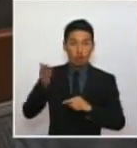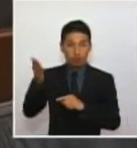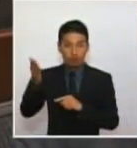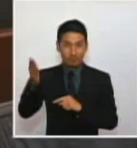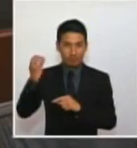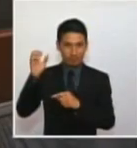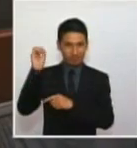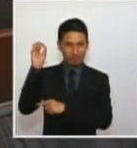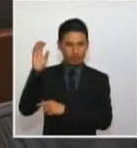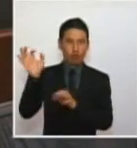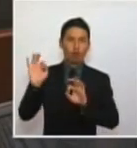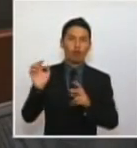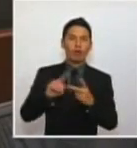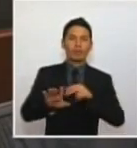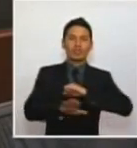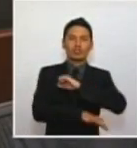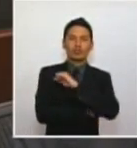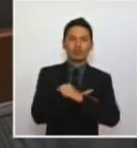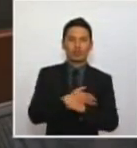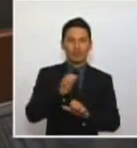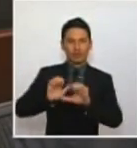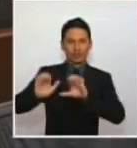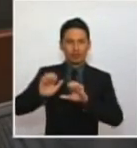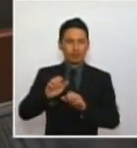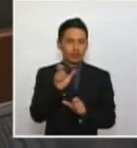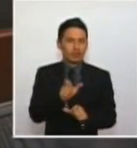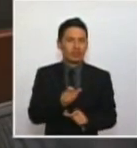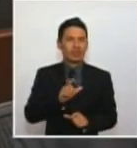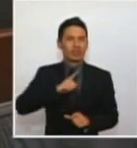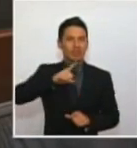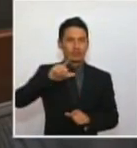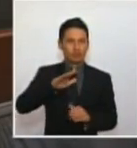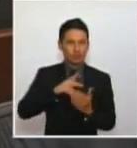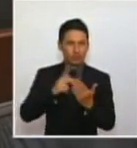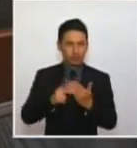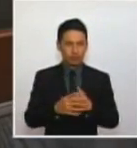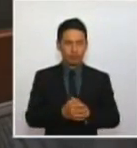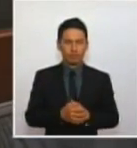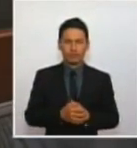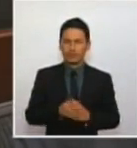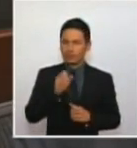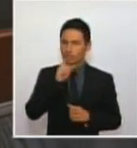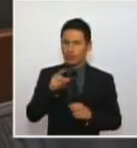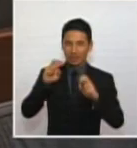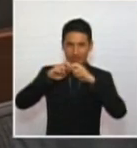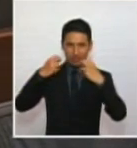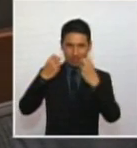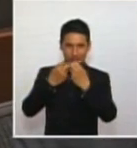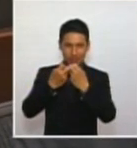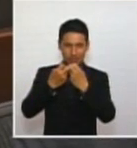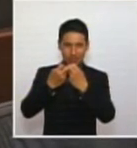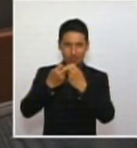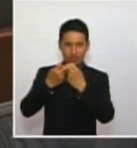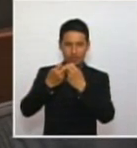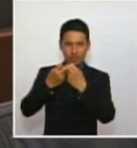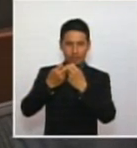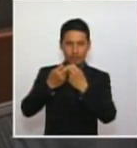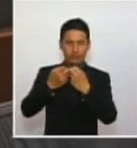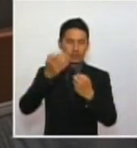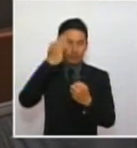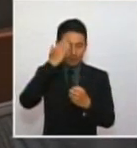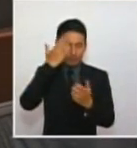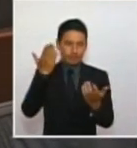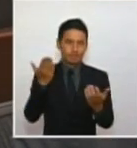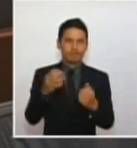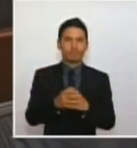defensa la persona que haya liderado el proyecto y es que si el tribunal generalmente casi todas